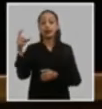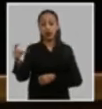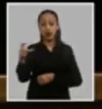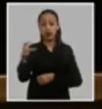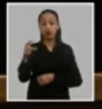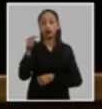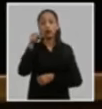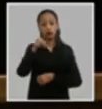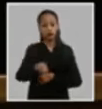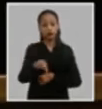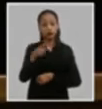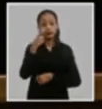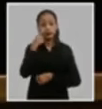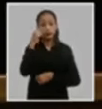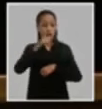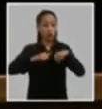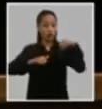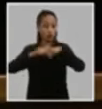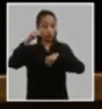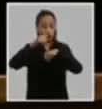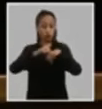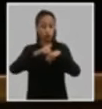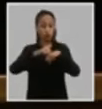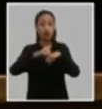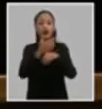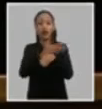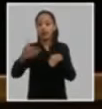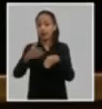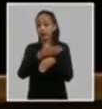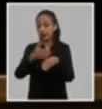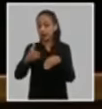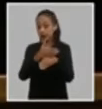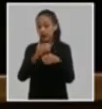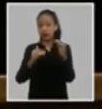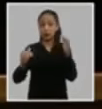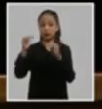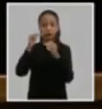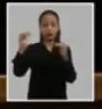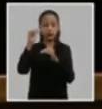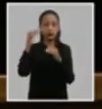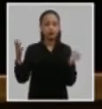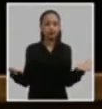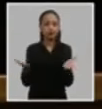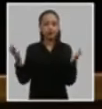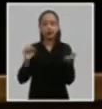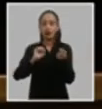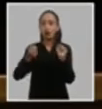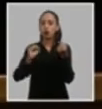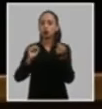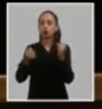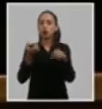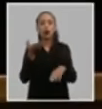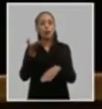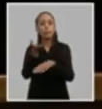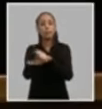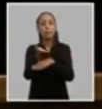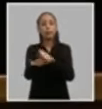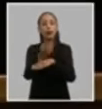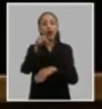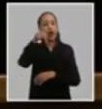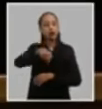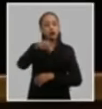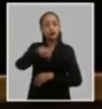Cuba que mediante las estructuras partidistas en los diferentes niveles impulse controle y exija la